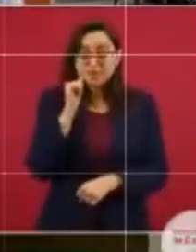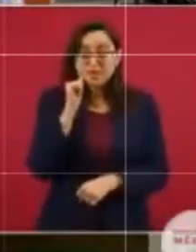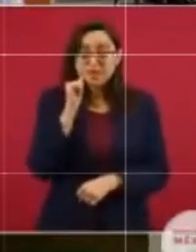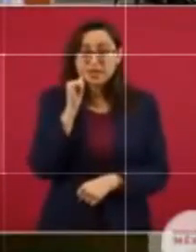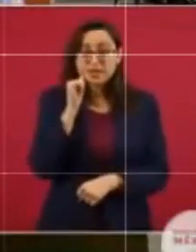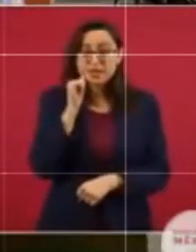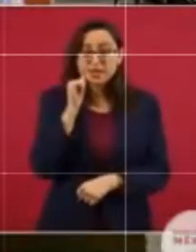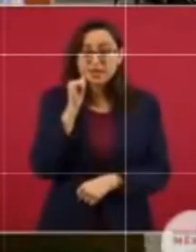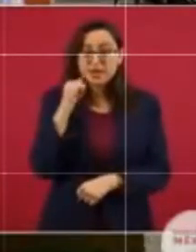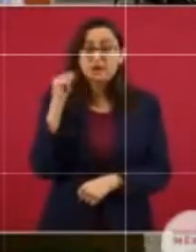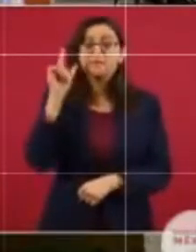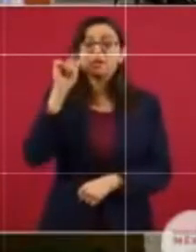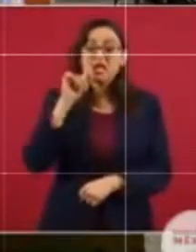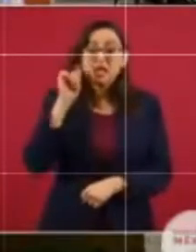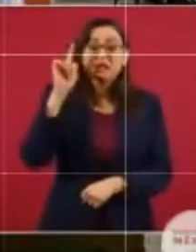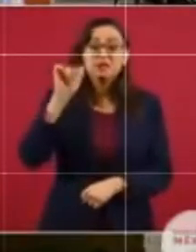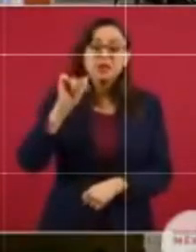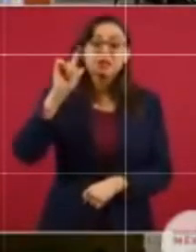y pasado